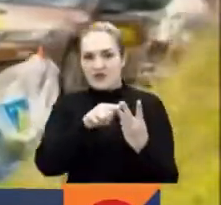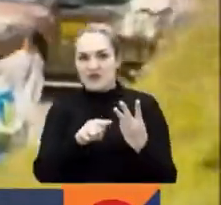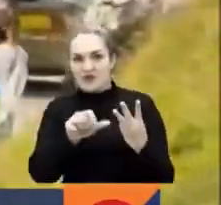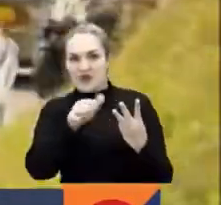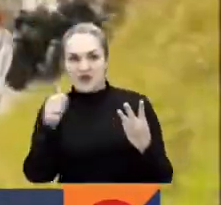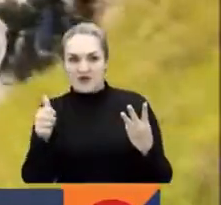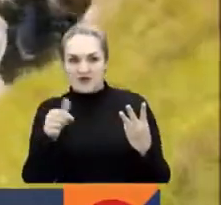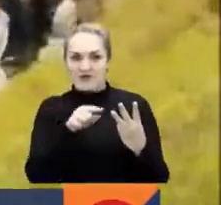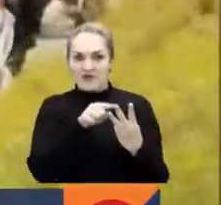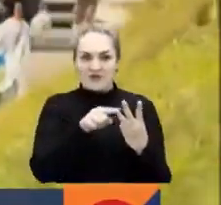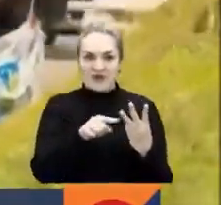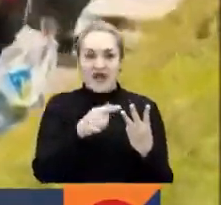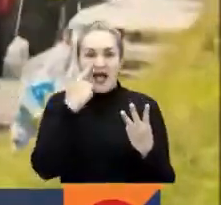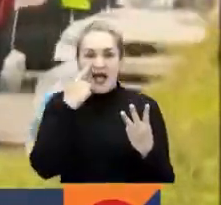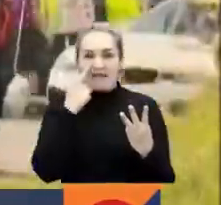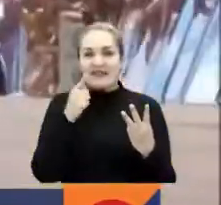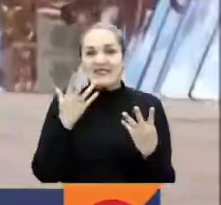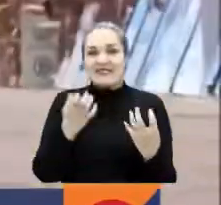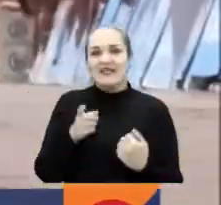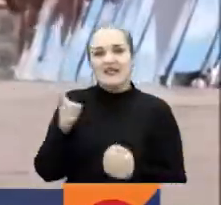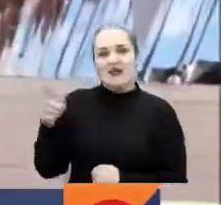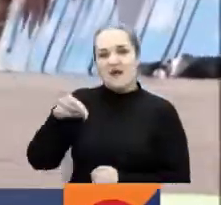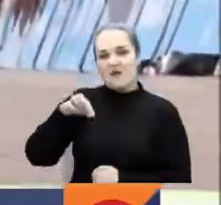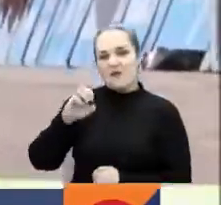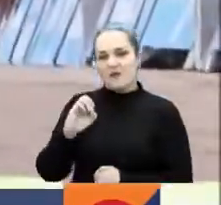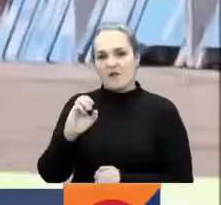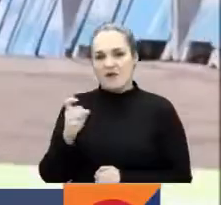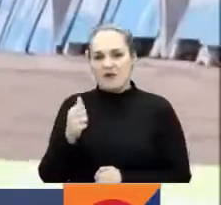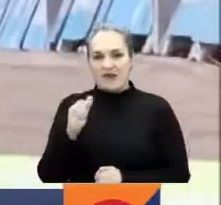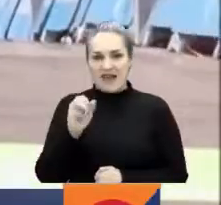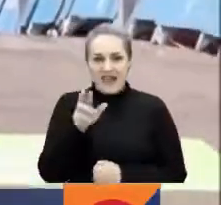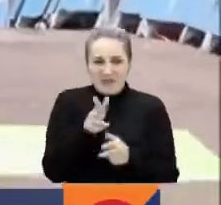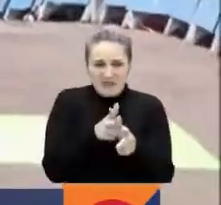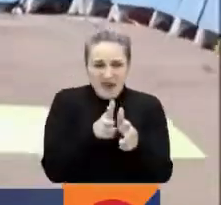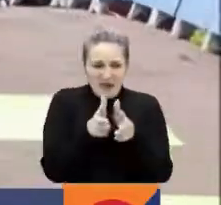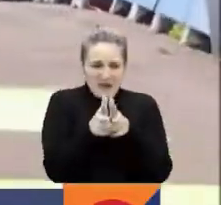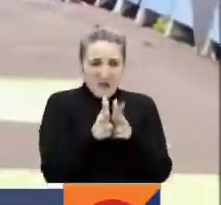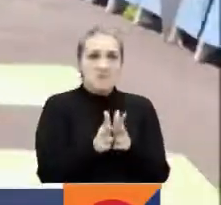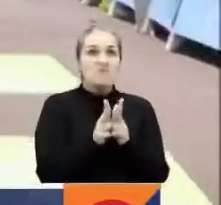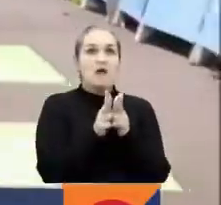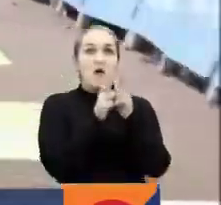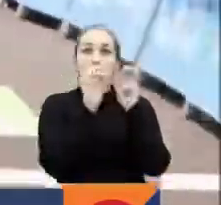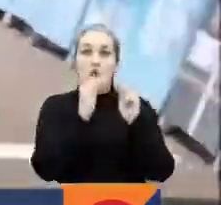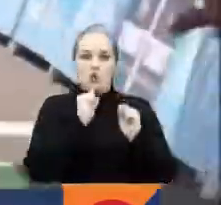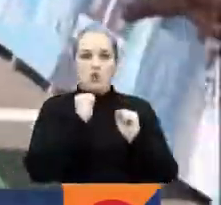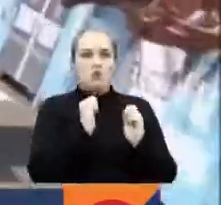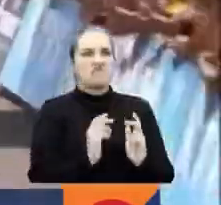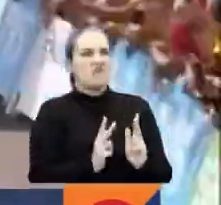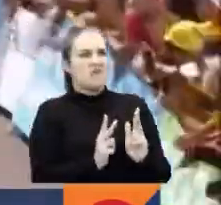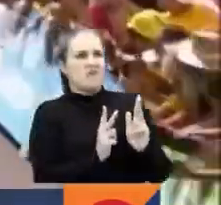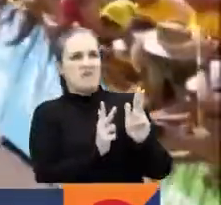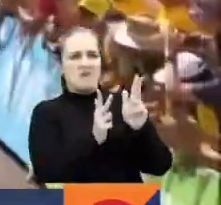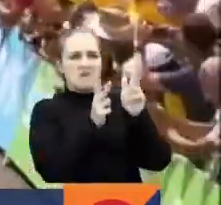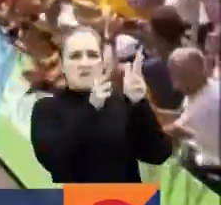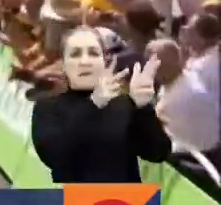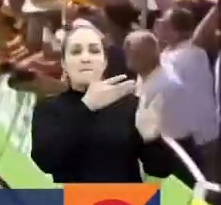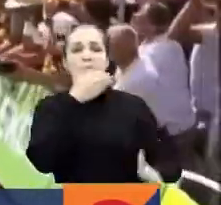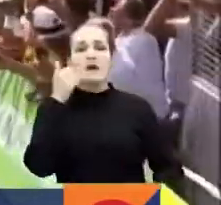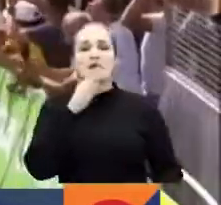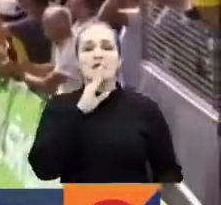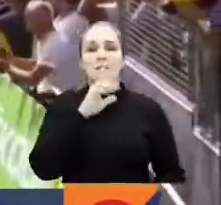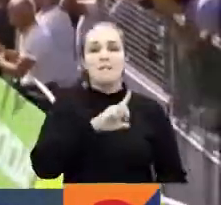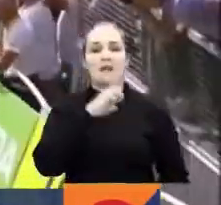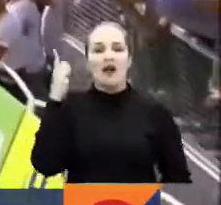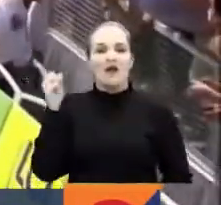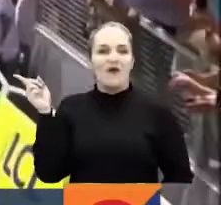pelea era porque Pogacar pudiera descontarle algo. Finalmente, y en la dura pared con la que terminó la etapa, el mejor joven de blanco ganó, pero